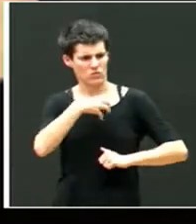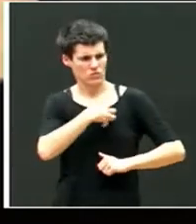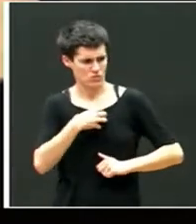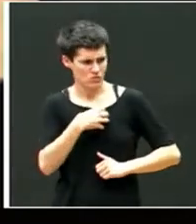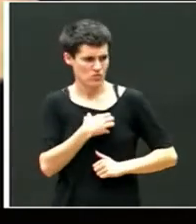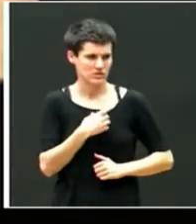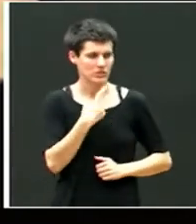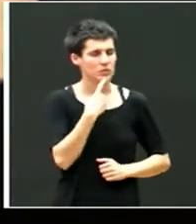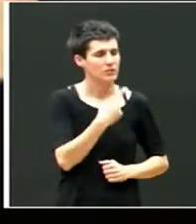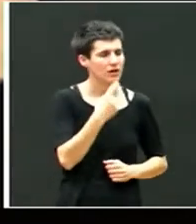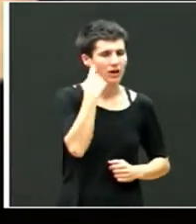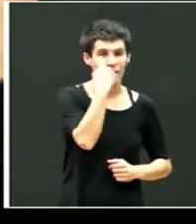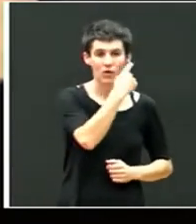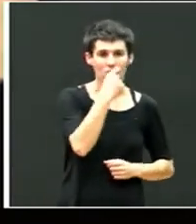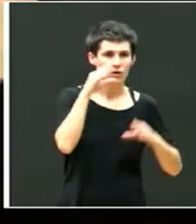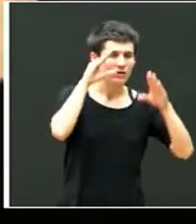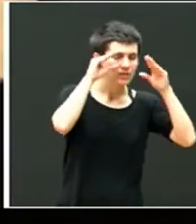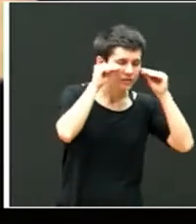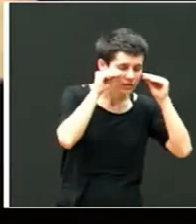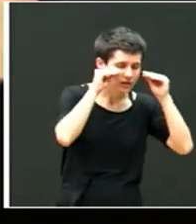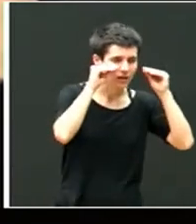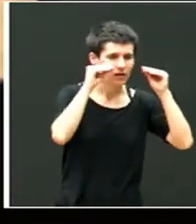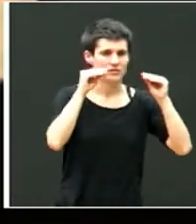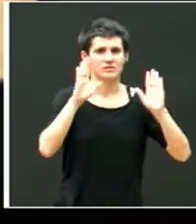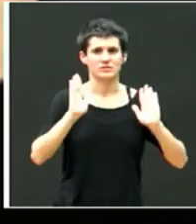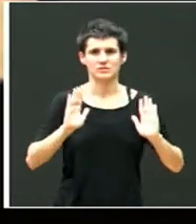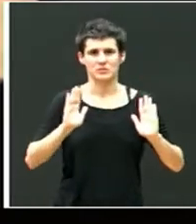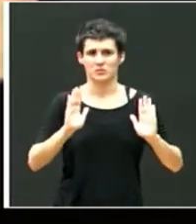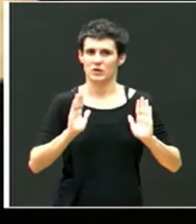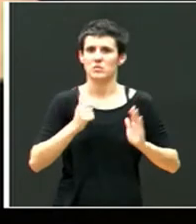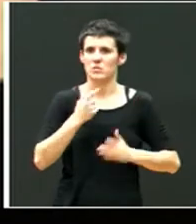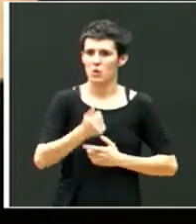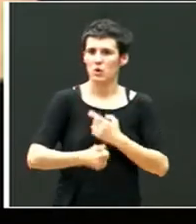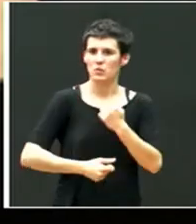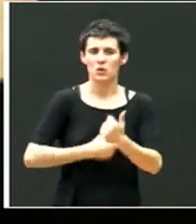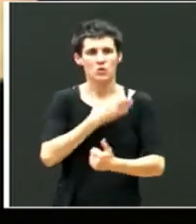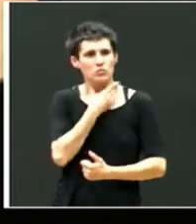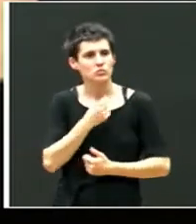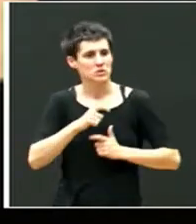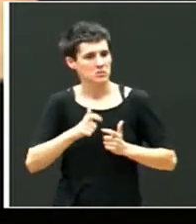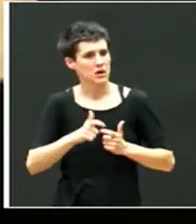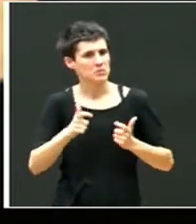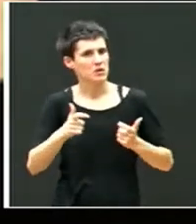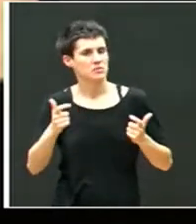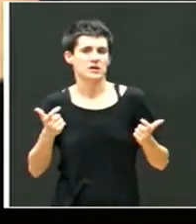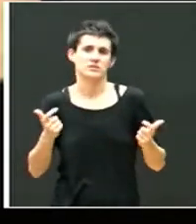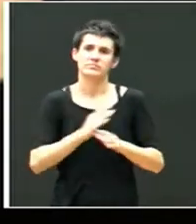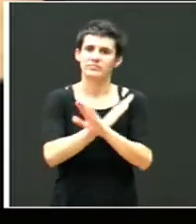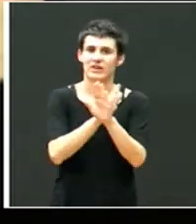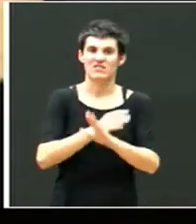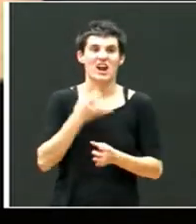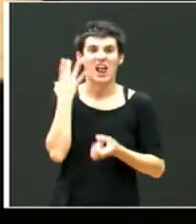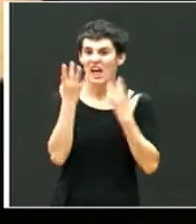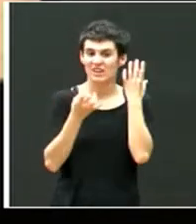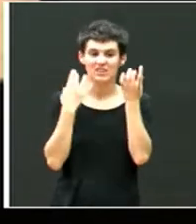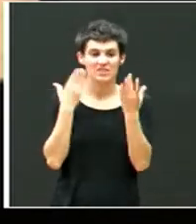ojos, dejarte dirigir, ¿no? Pero bueno, poco a poco les fue gustando y fue convirtiéndose en una actividad que apreciaban.